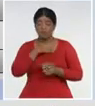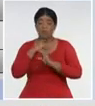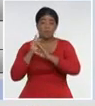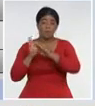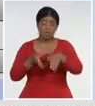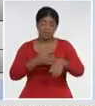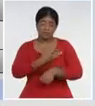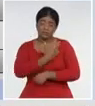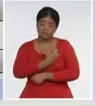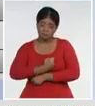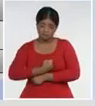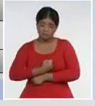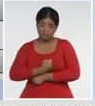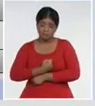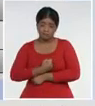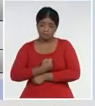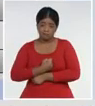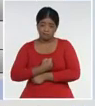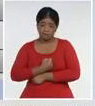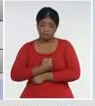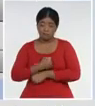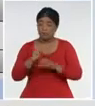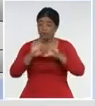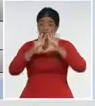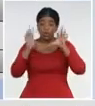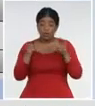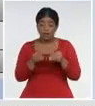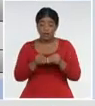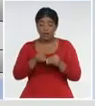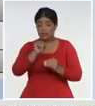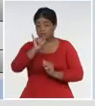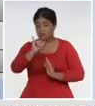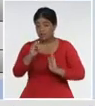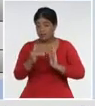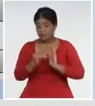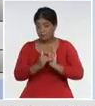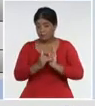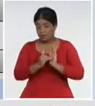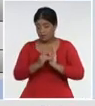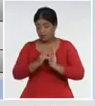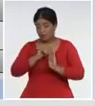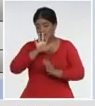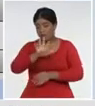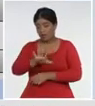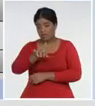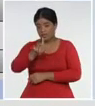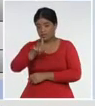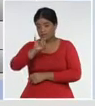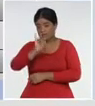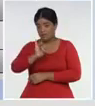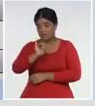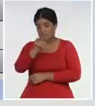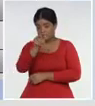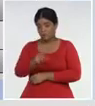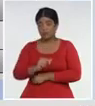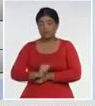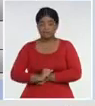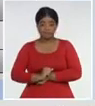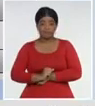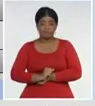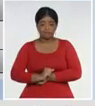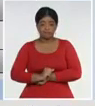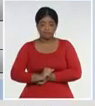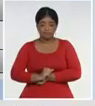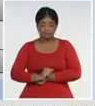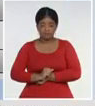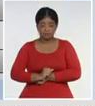día de ayer, un total, de 6,517, personas, con COVID-19, eso